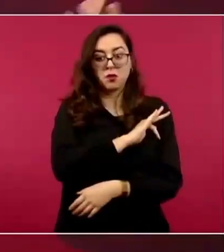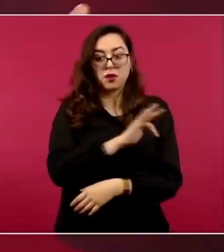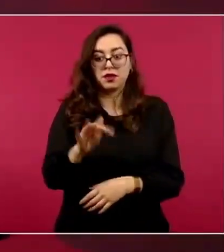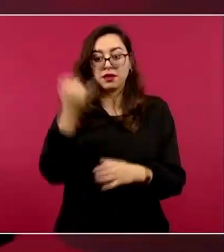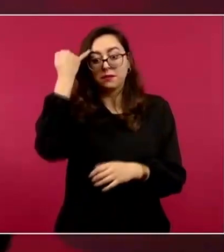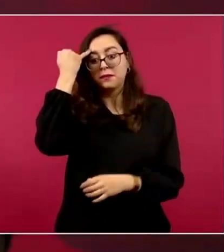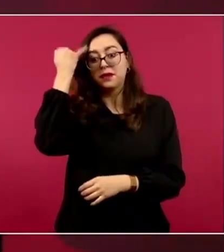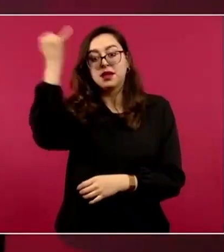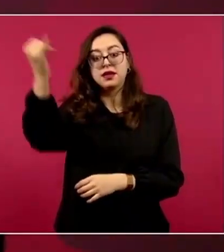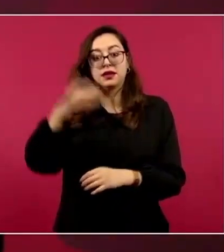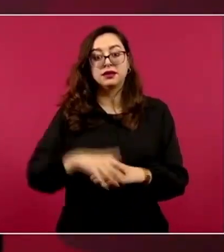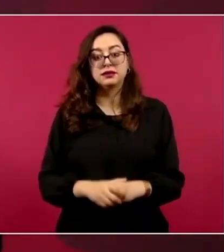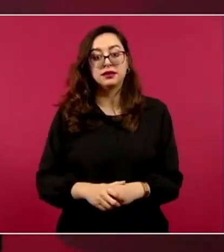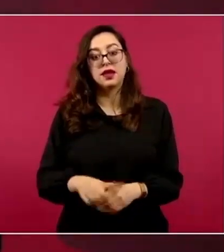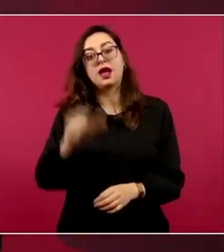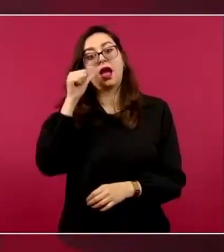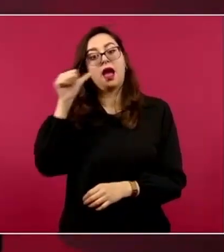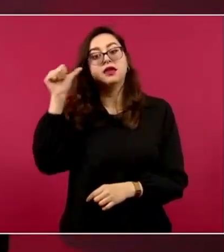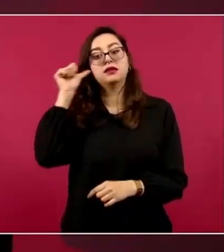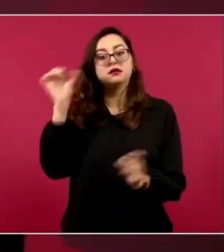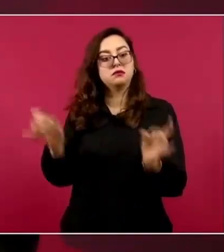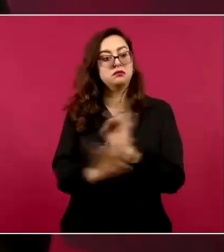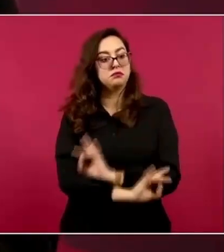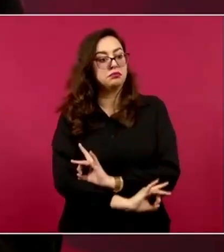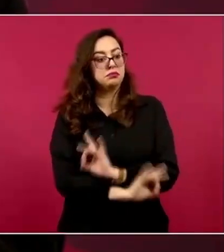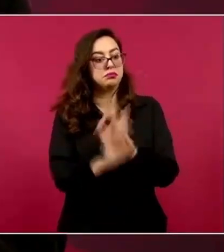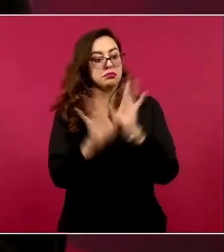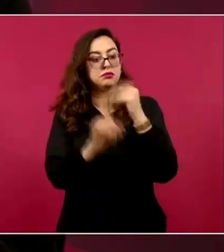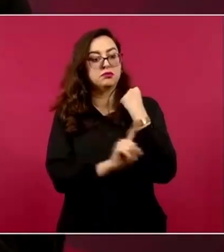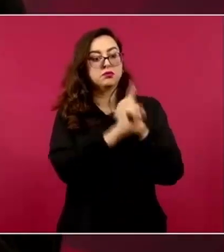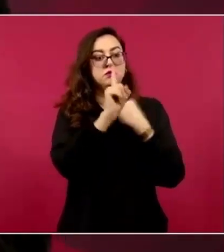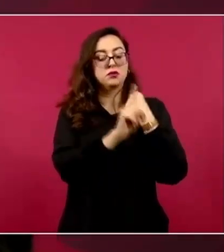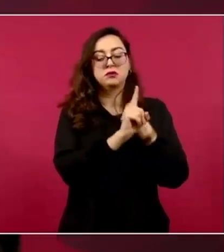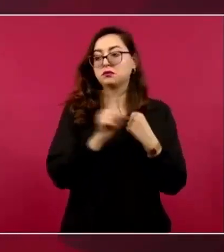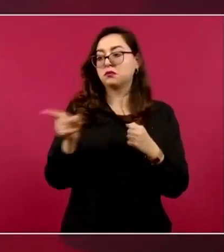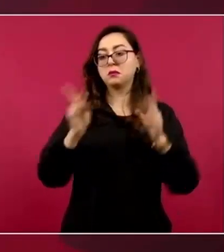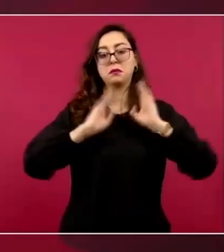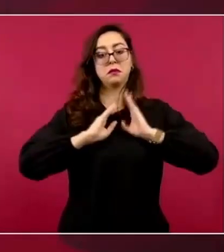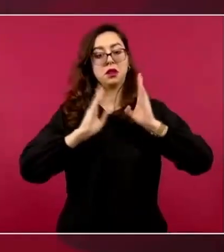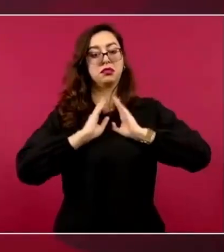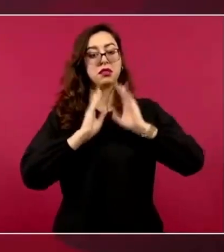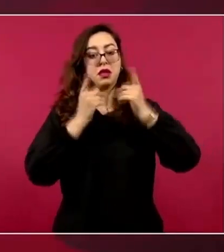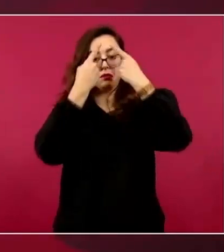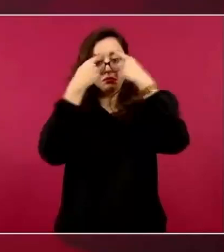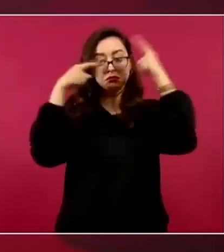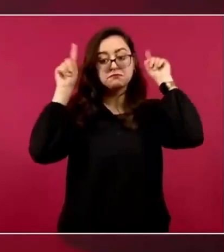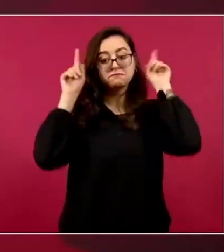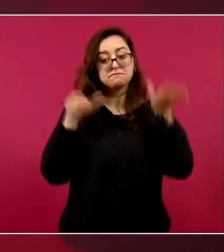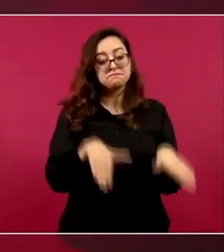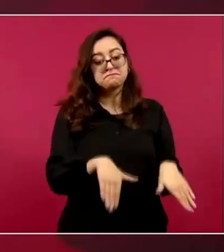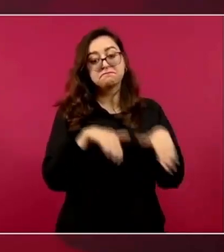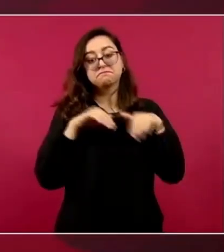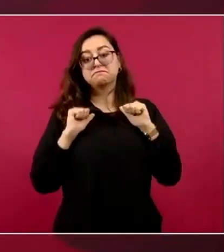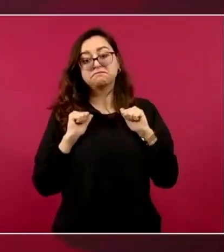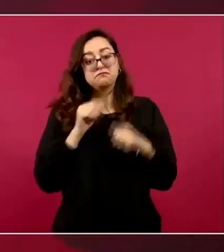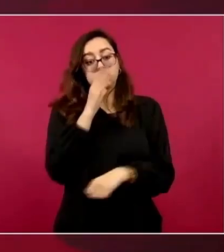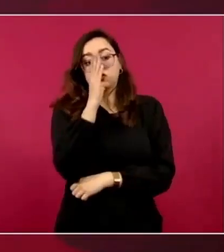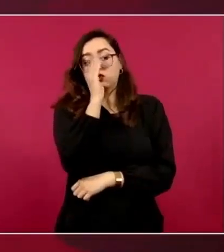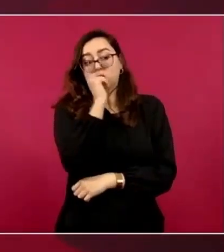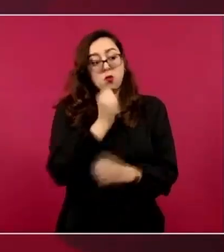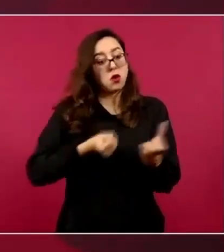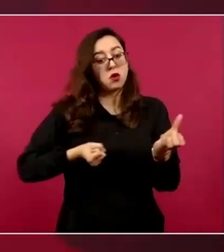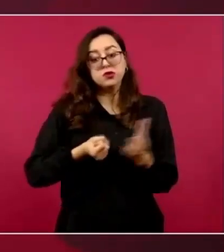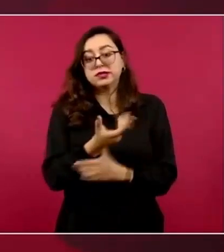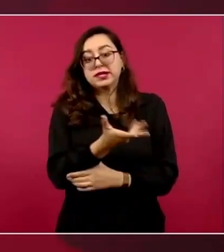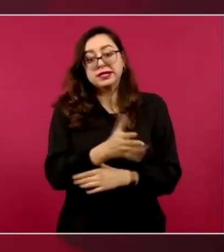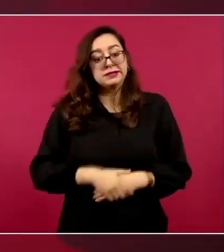cómo se enfrenta las policías